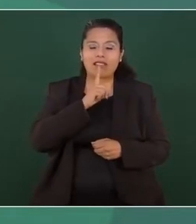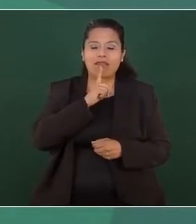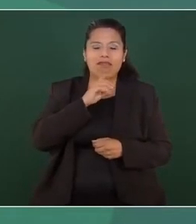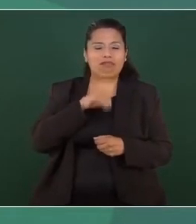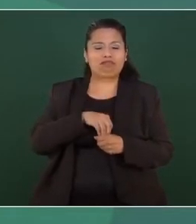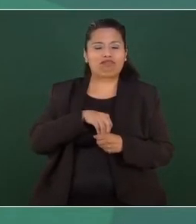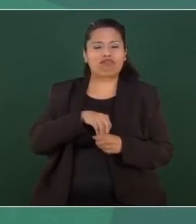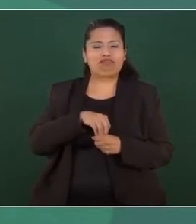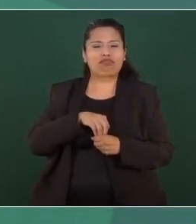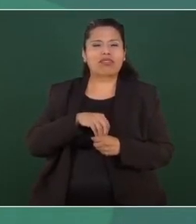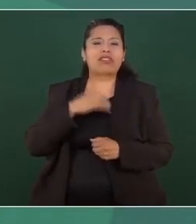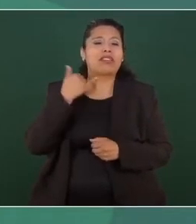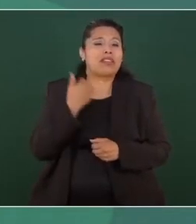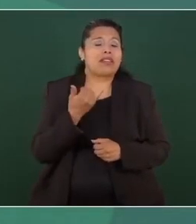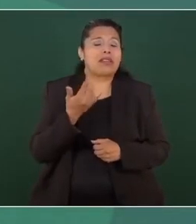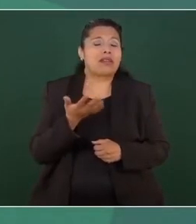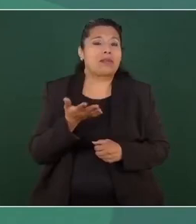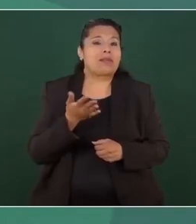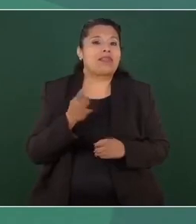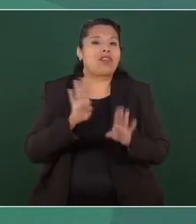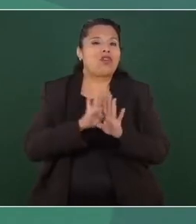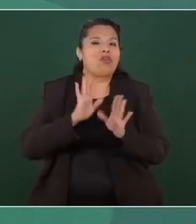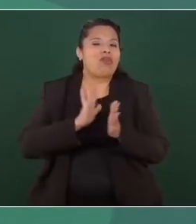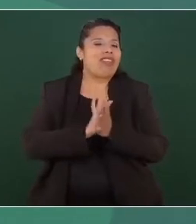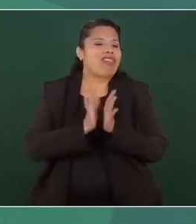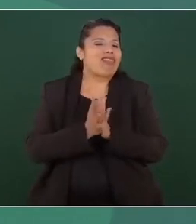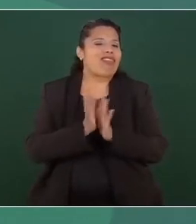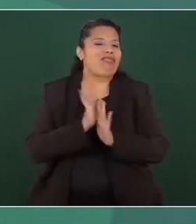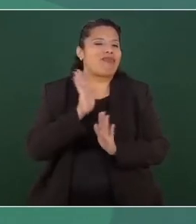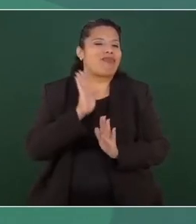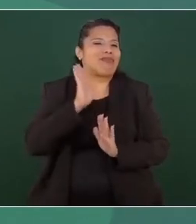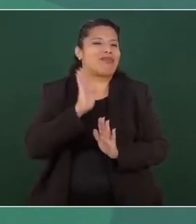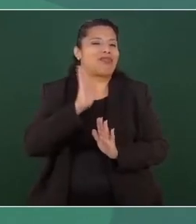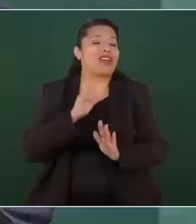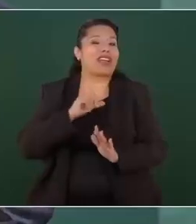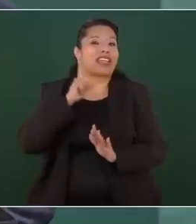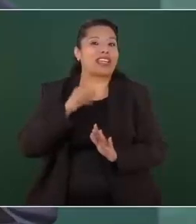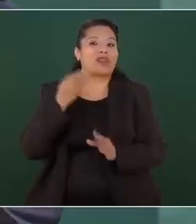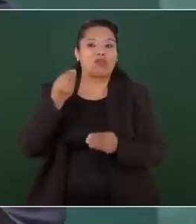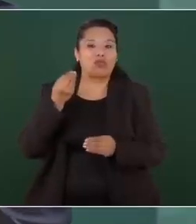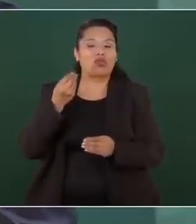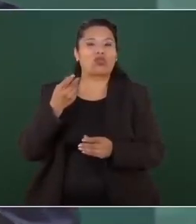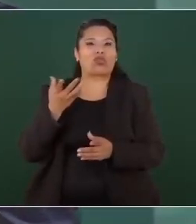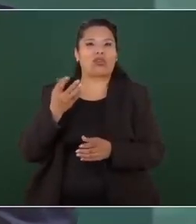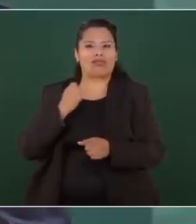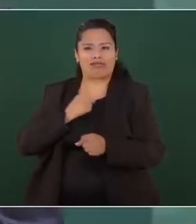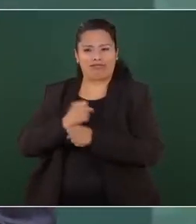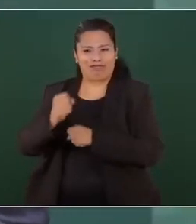durante todo el periodo de masacres y de torturas